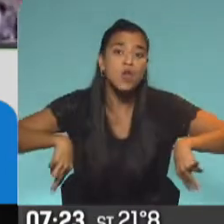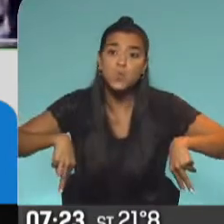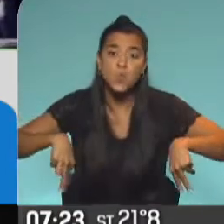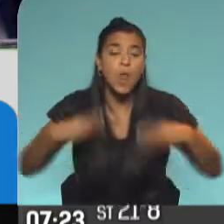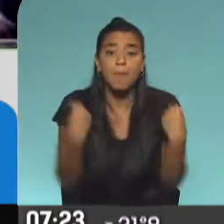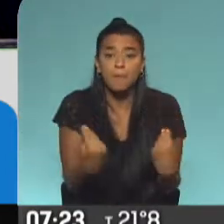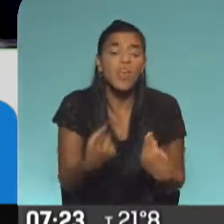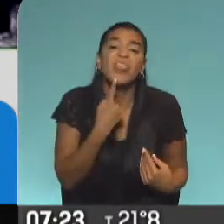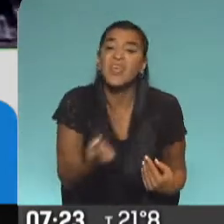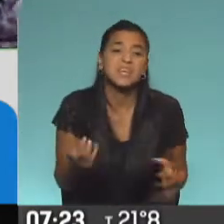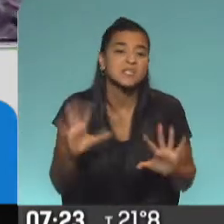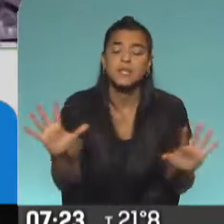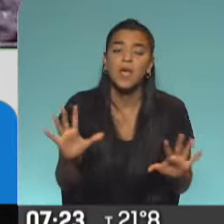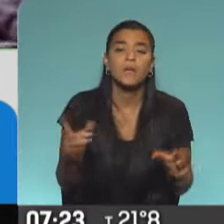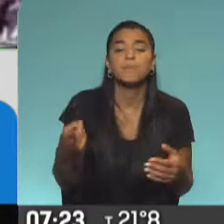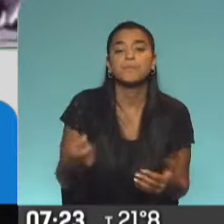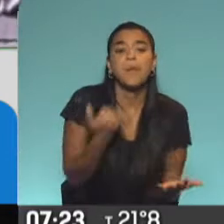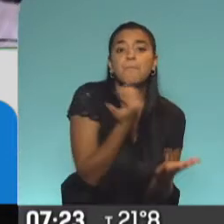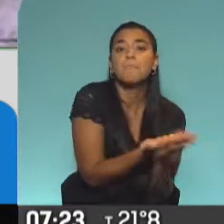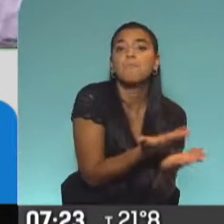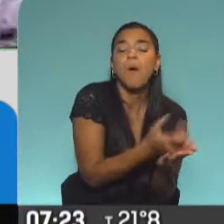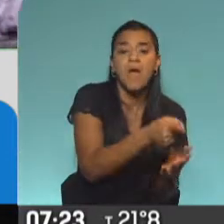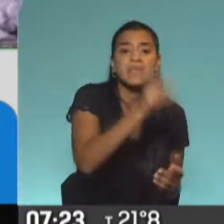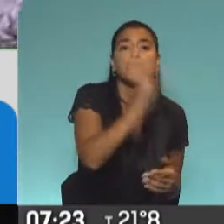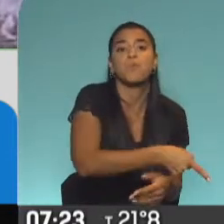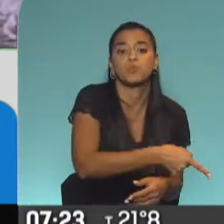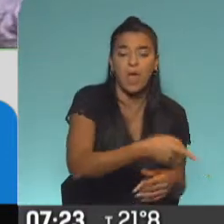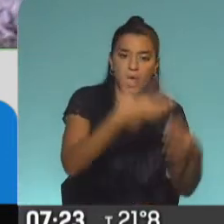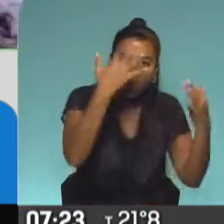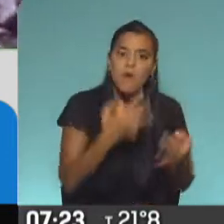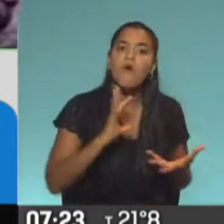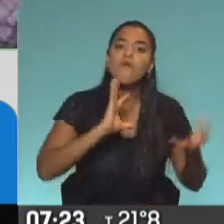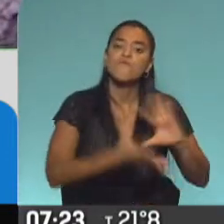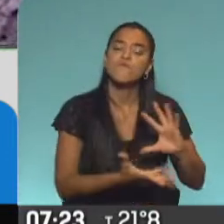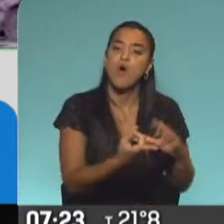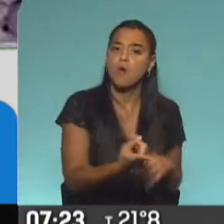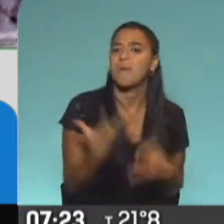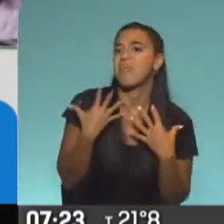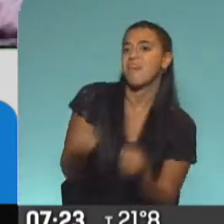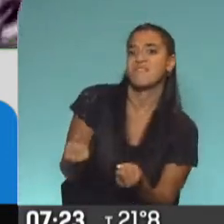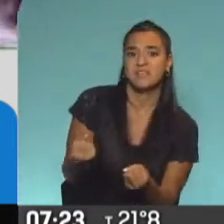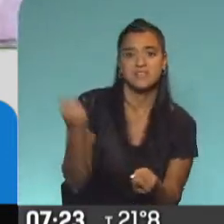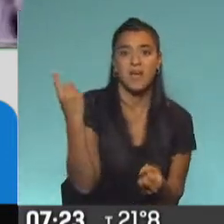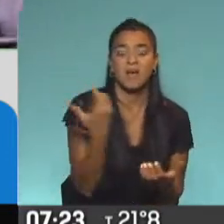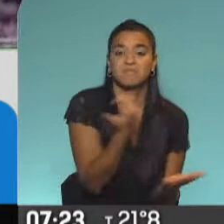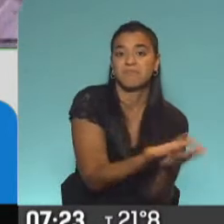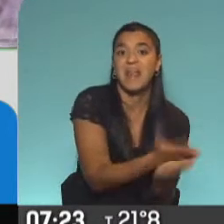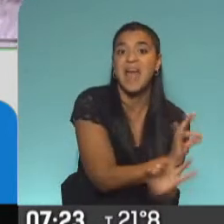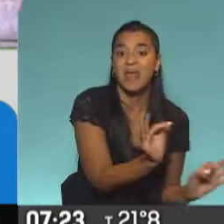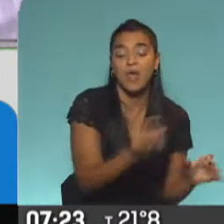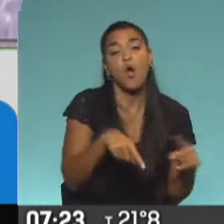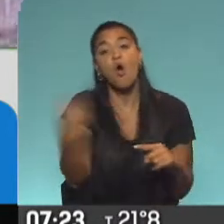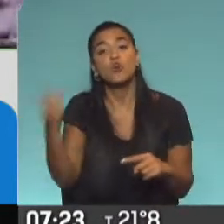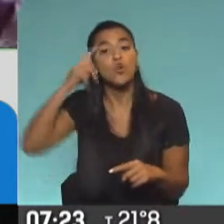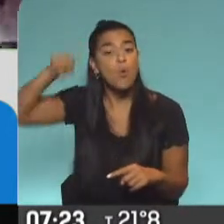considera que no se le ofreció al imputado una adecuada forma de ejercer su defensa. Otro de los jueces